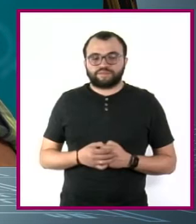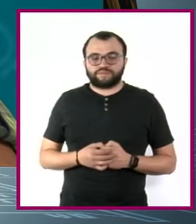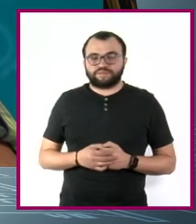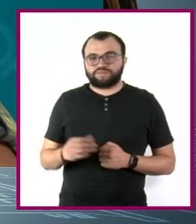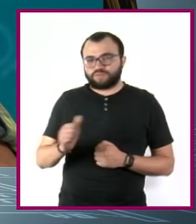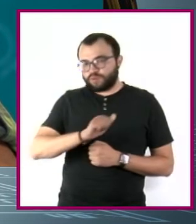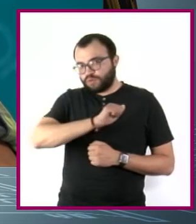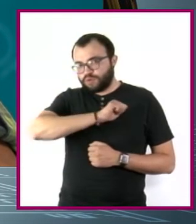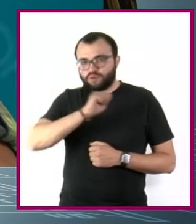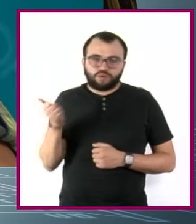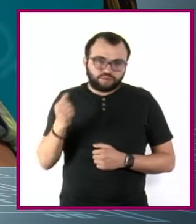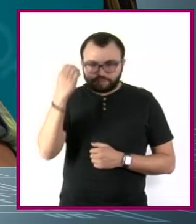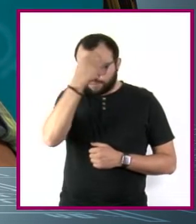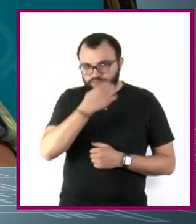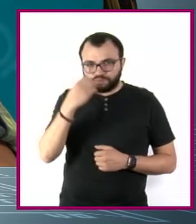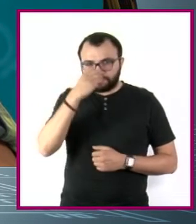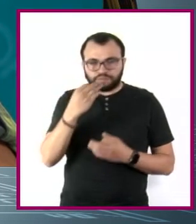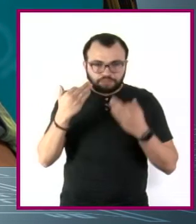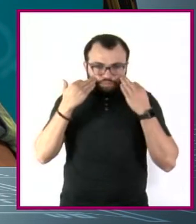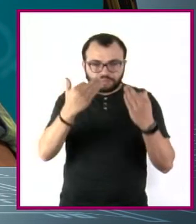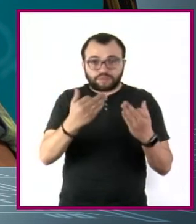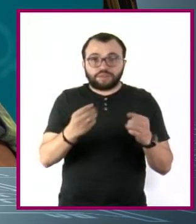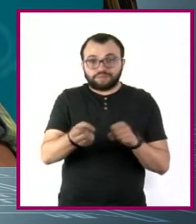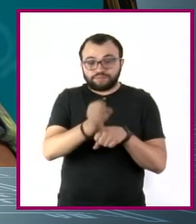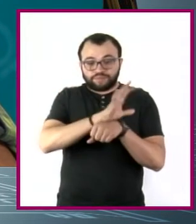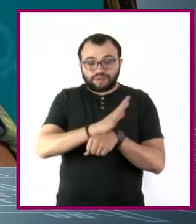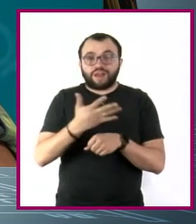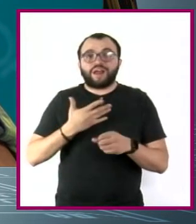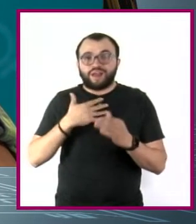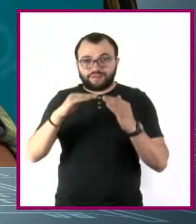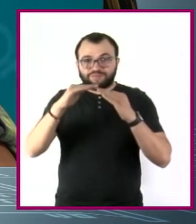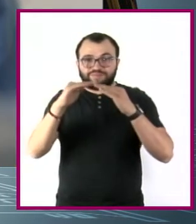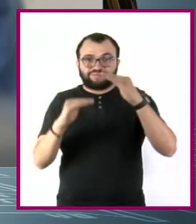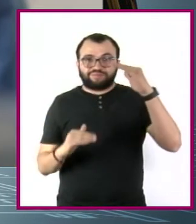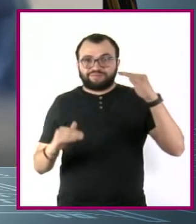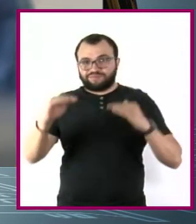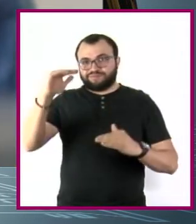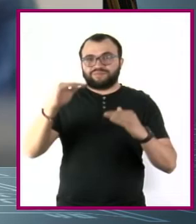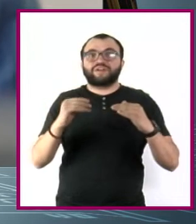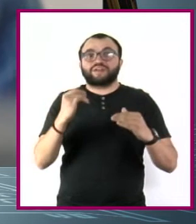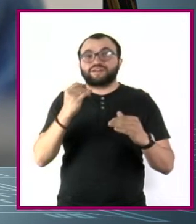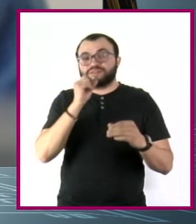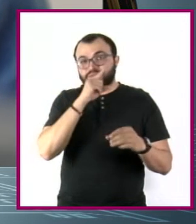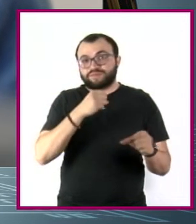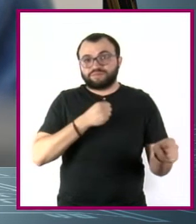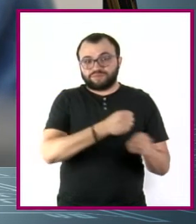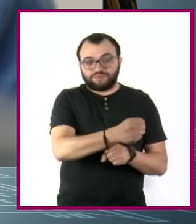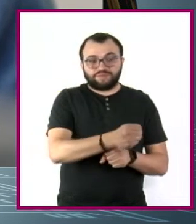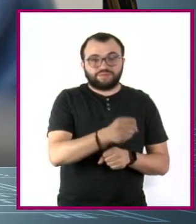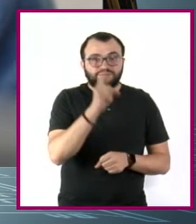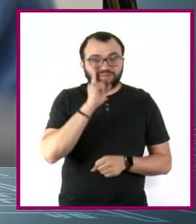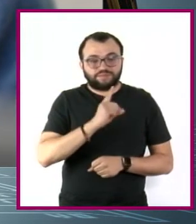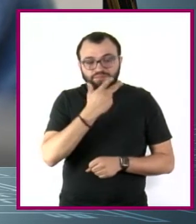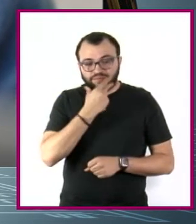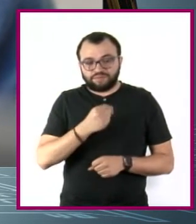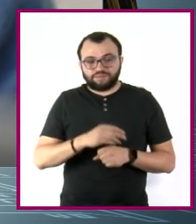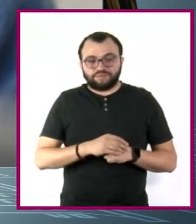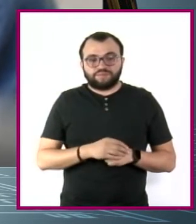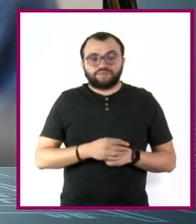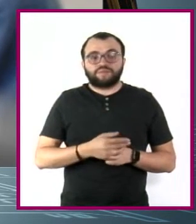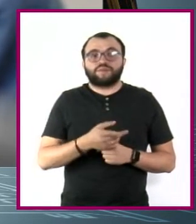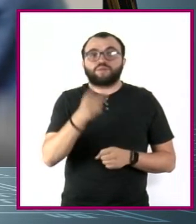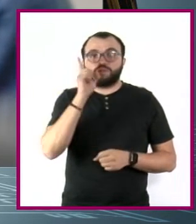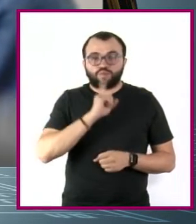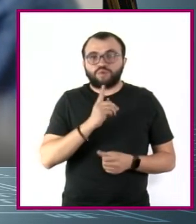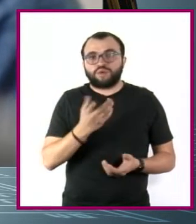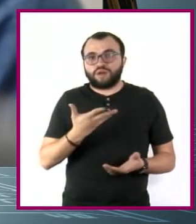Otros estudios mostraron que la pandemia exacerbó las desigualdades y la violencia de género. Como sabemos, las mujeres ocupan un rol importante en el cuidado